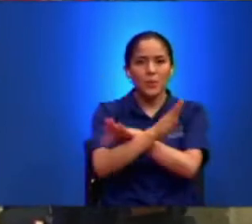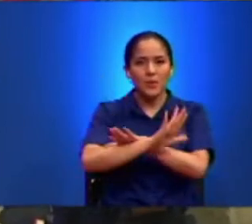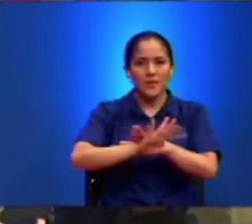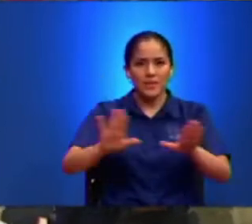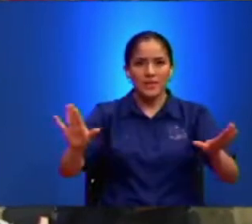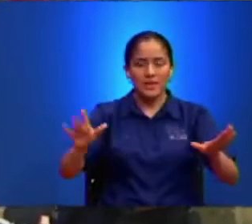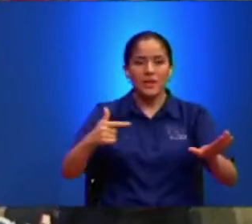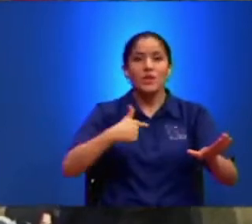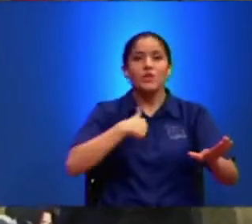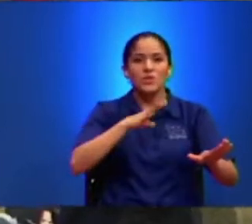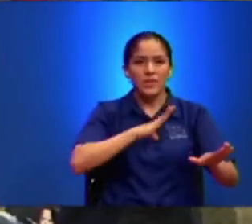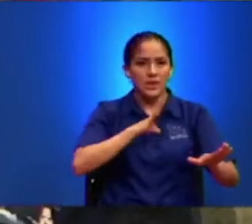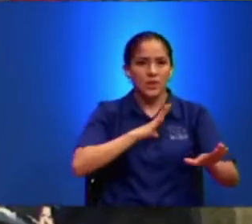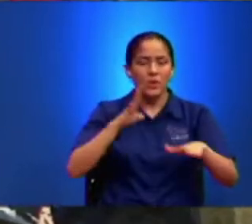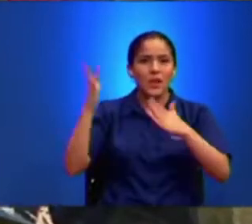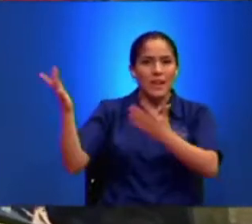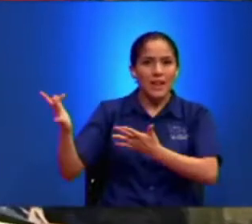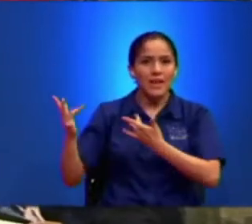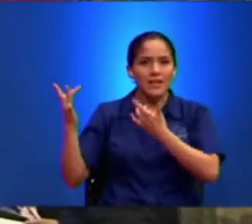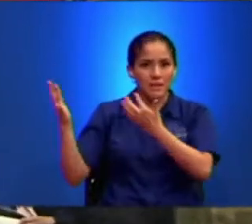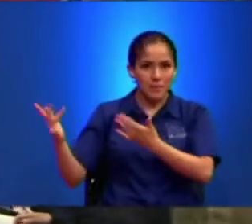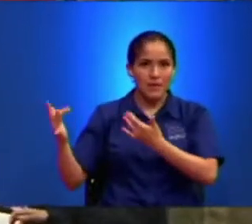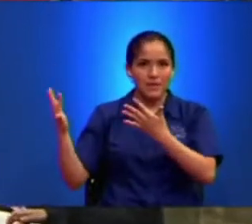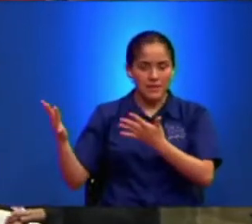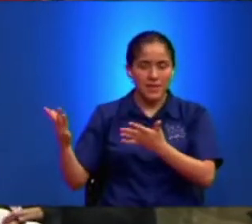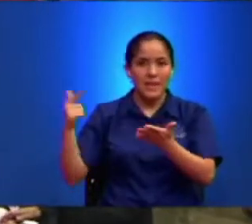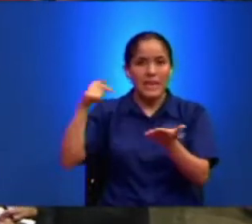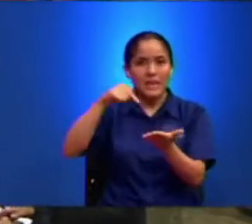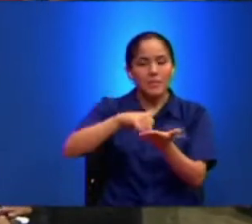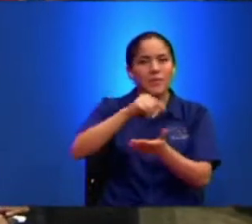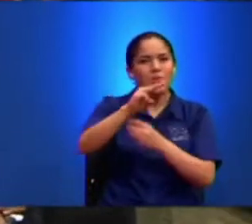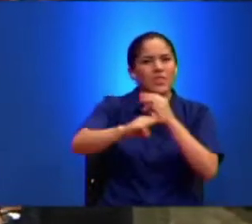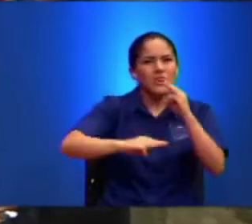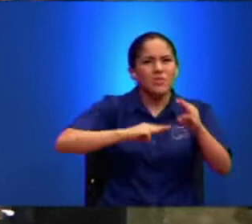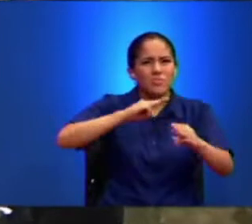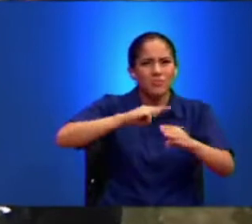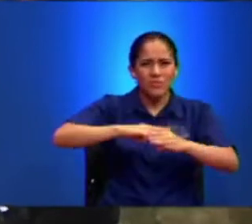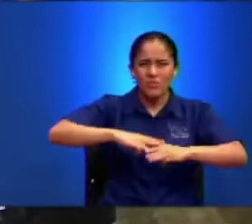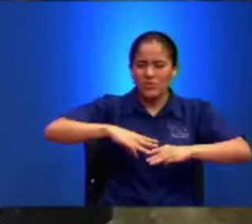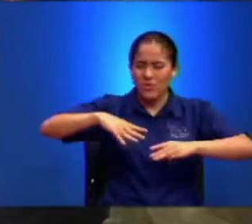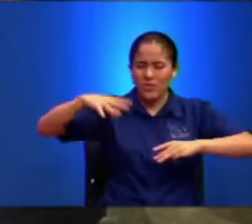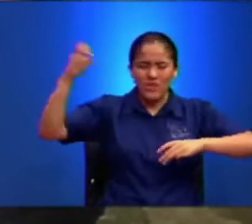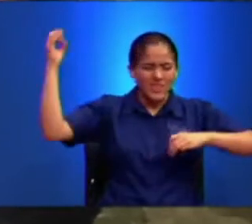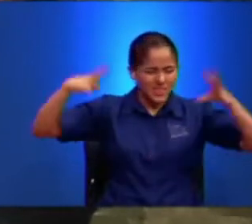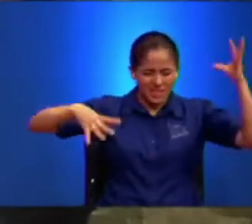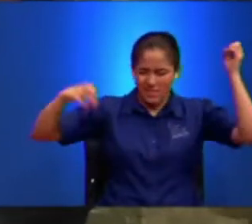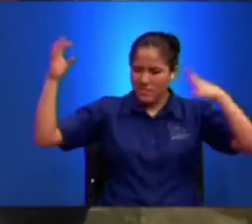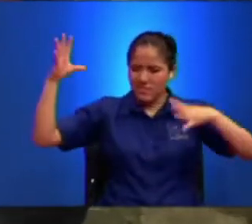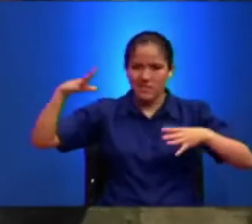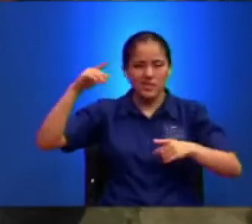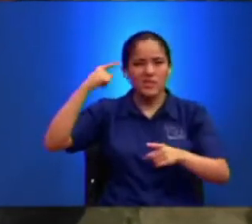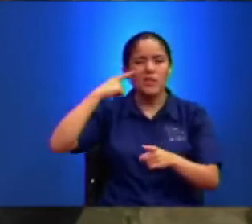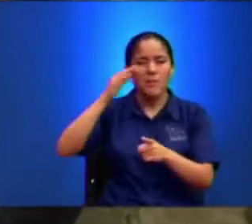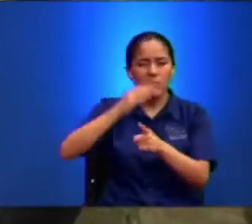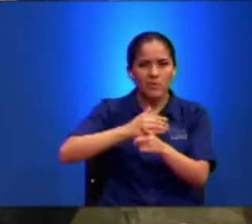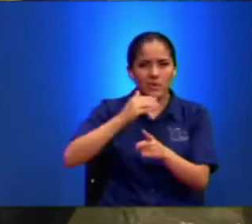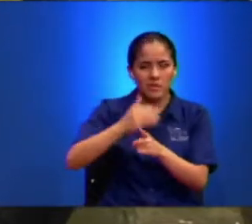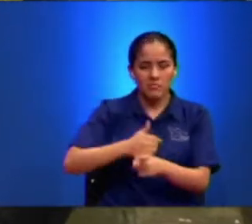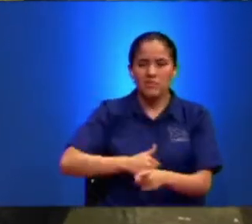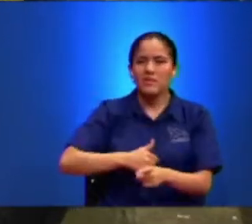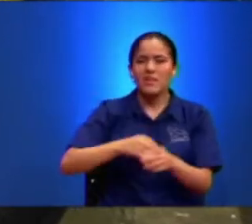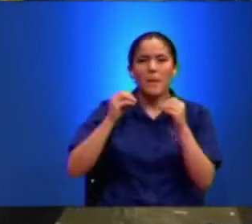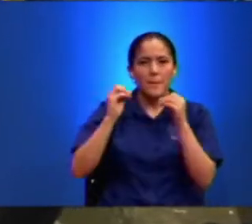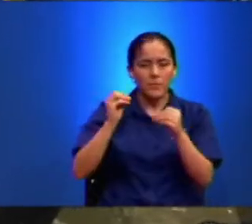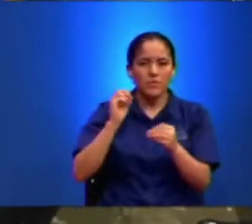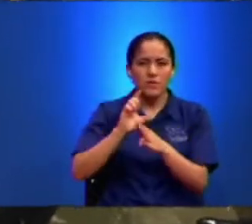Tengo La Esperanza En Medio De Un Mundo Conflictivo De De Pestes Y De Tanta Cosa